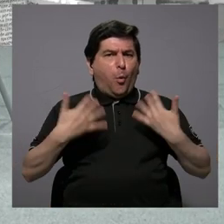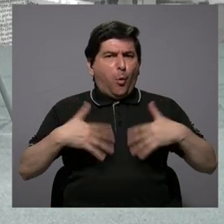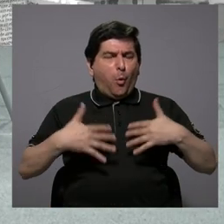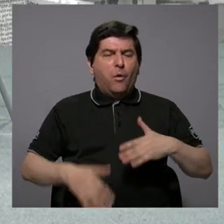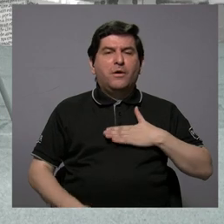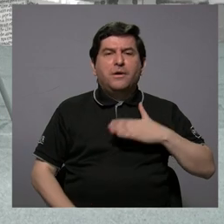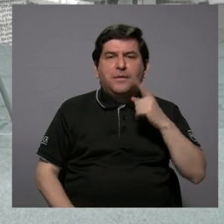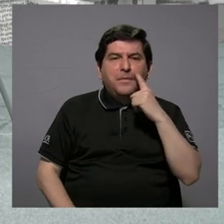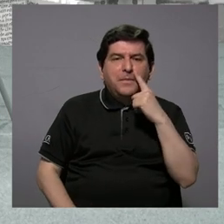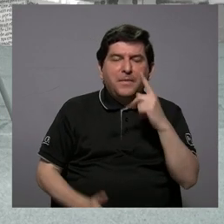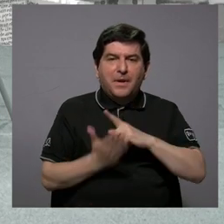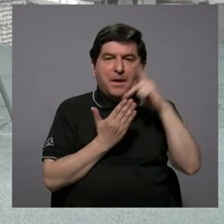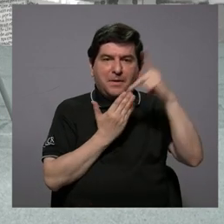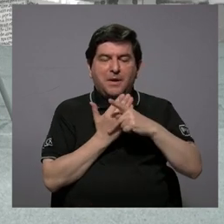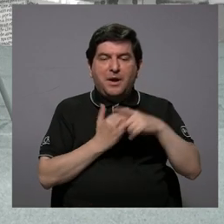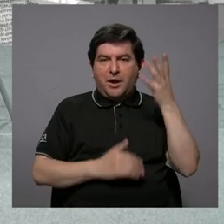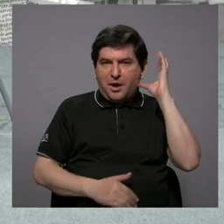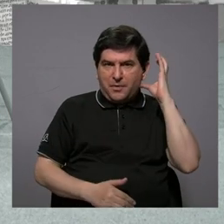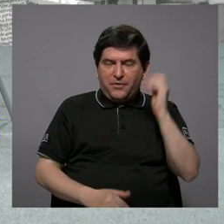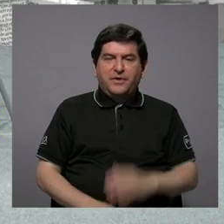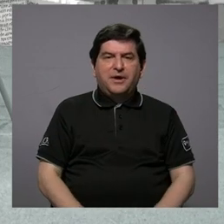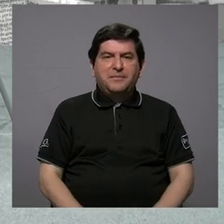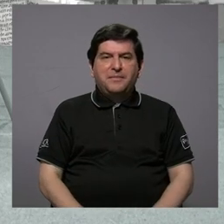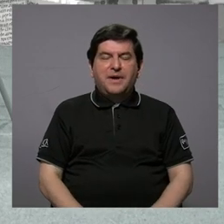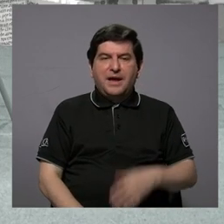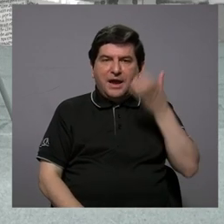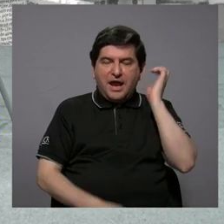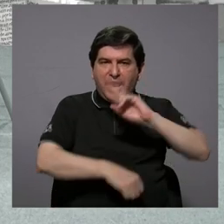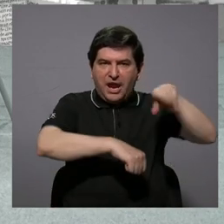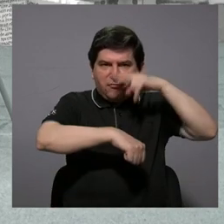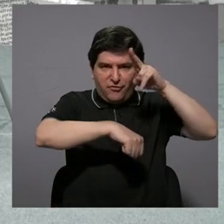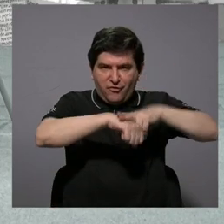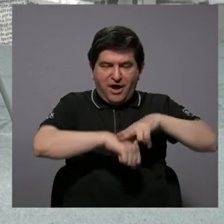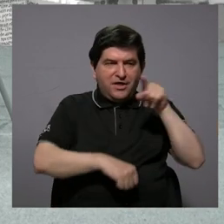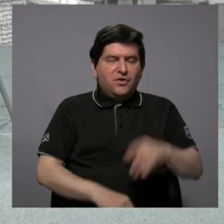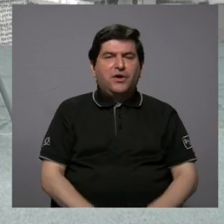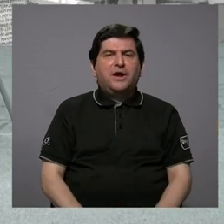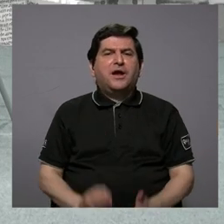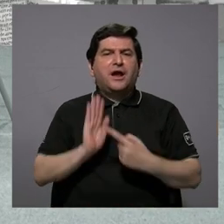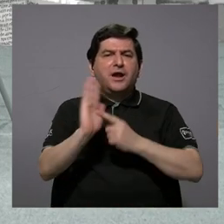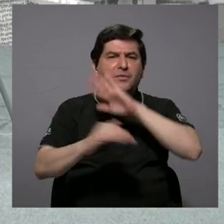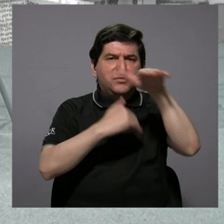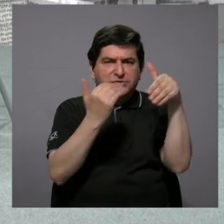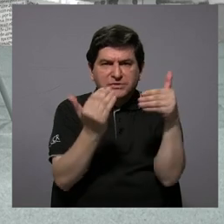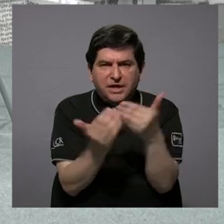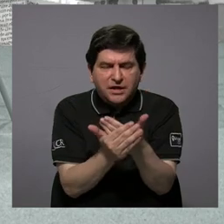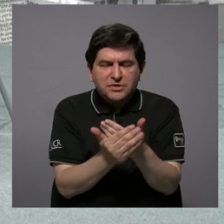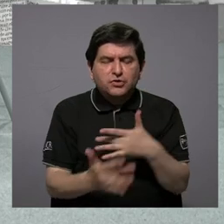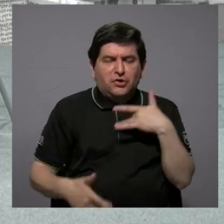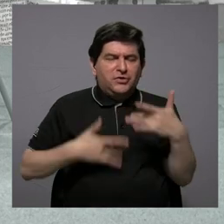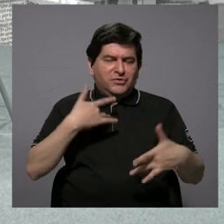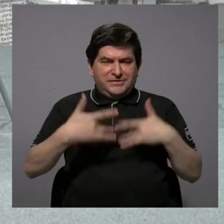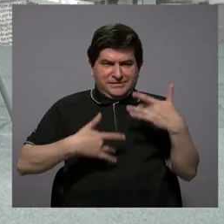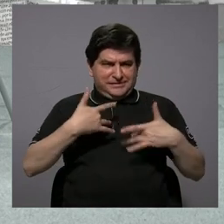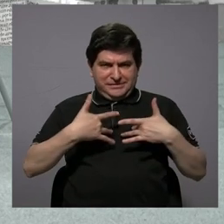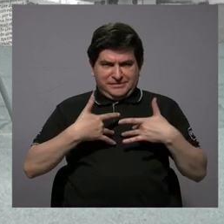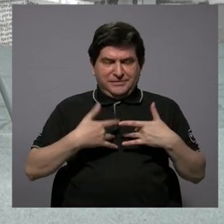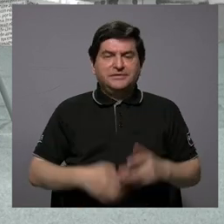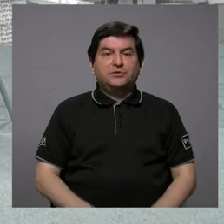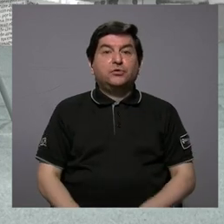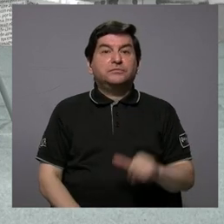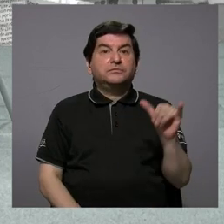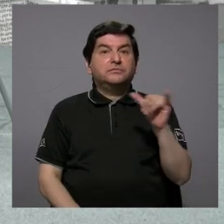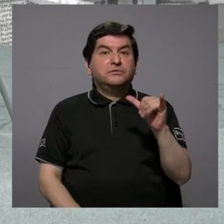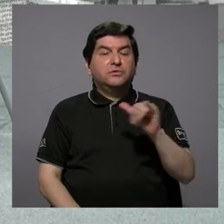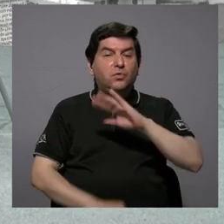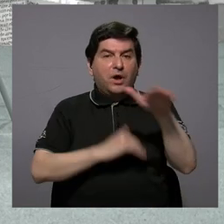Mi papá tenía un programa de radio, en Radio Nacional, donde él estrenaba todos, todos sus sentimientos, todos